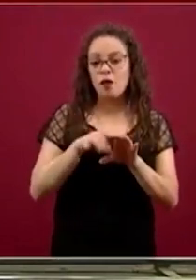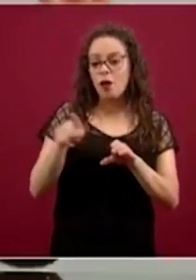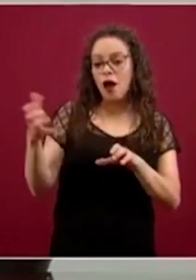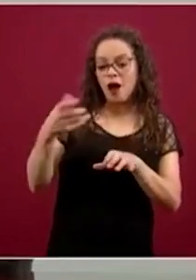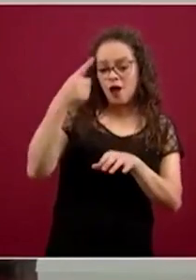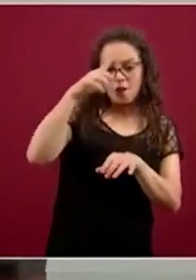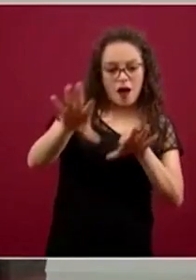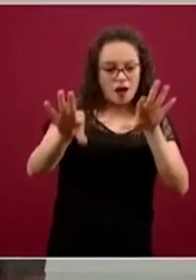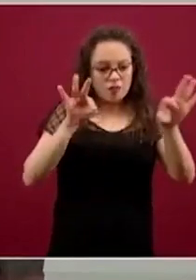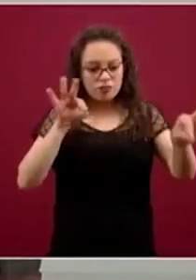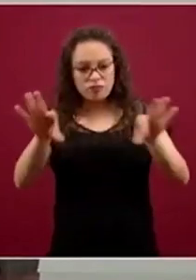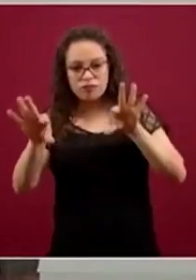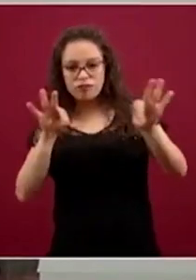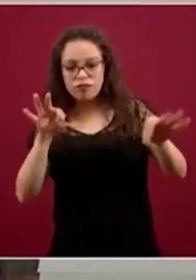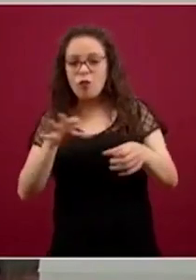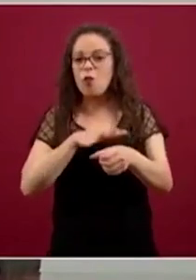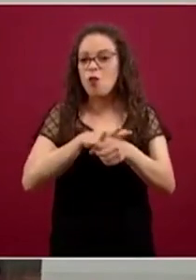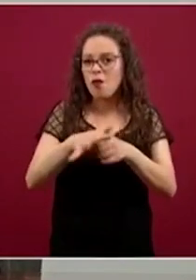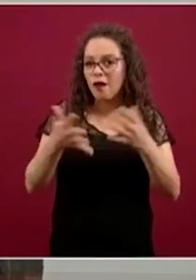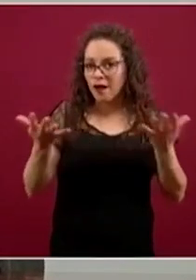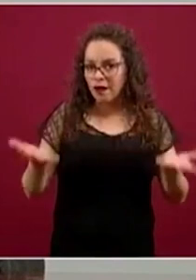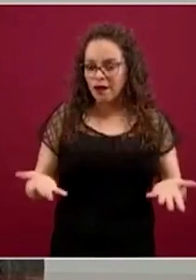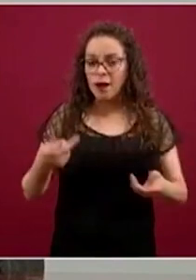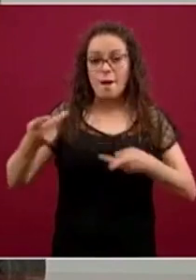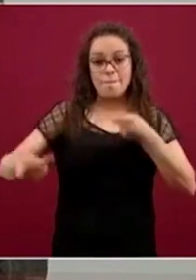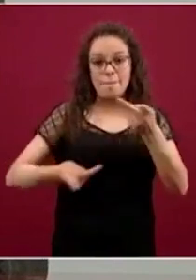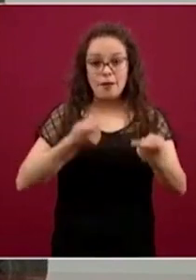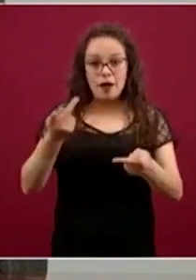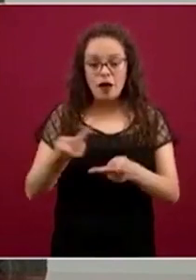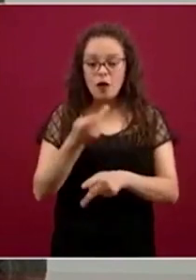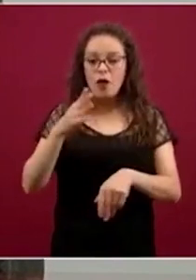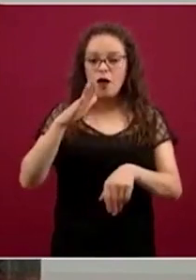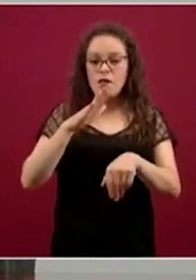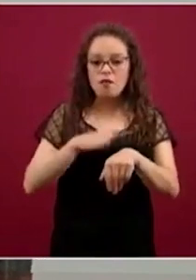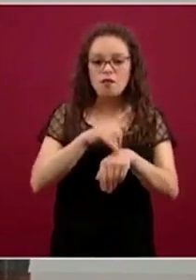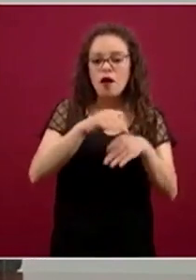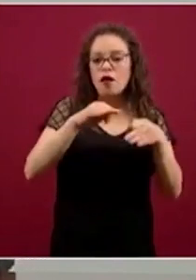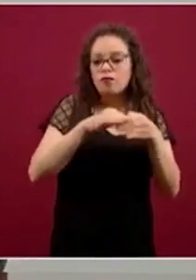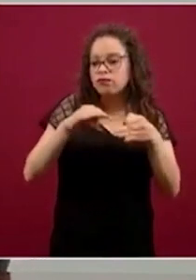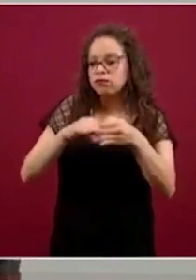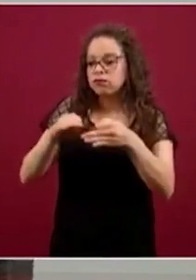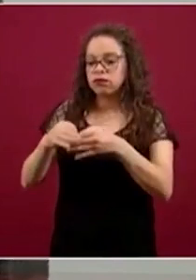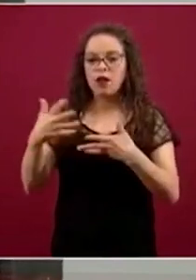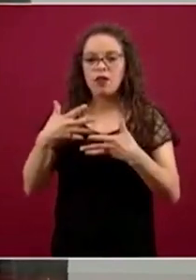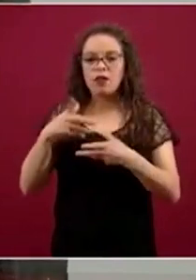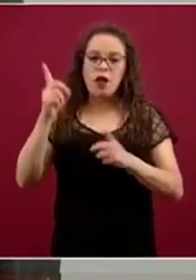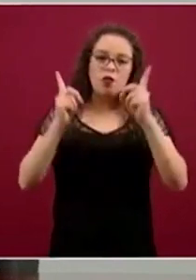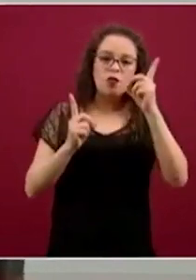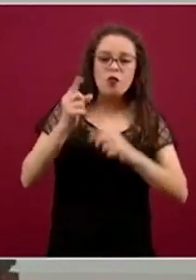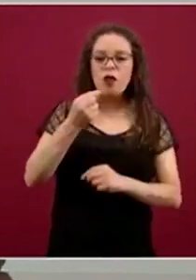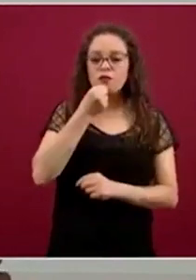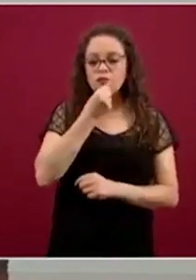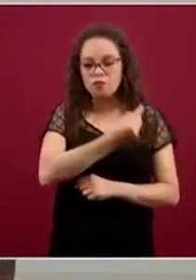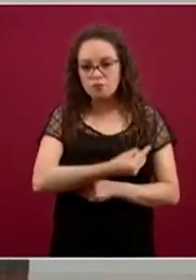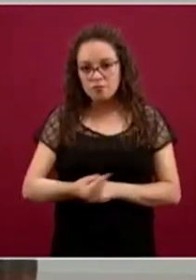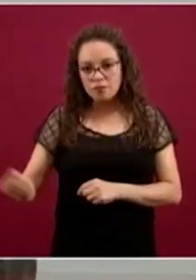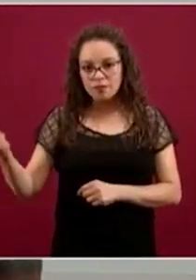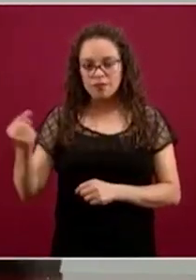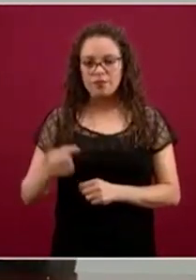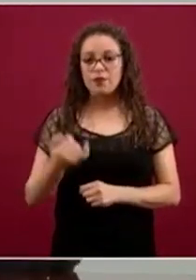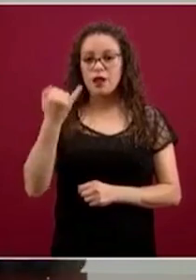representatividad general, digamos, cuáles son las preguntas más frecuentes de todos los niños y los mejores dibujos para